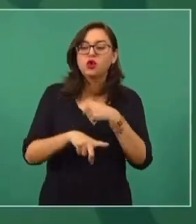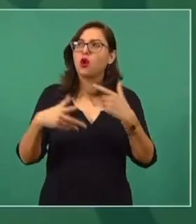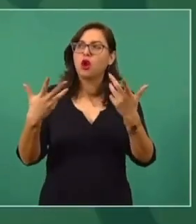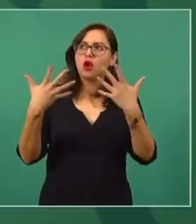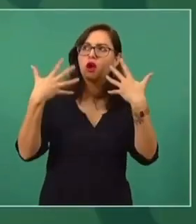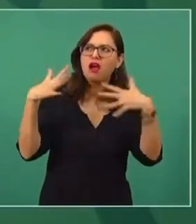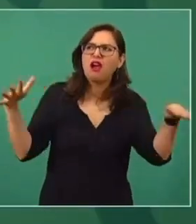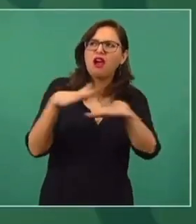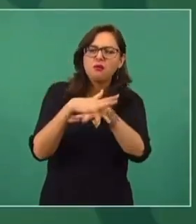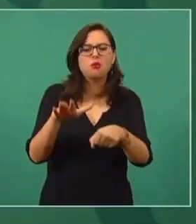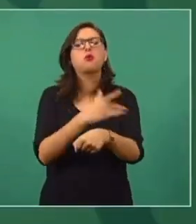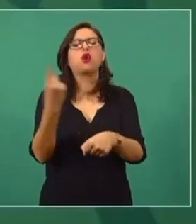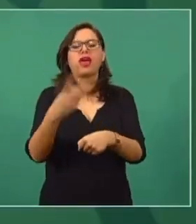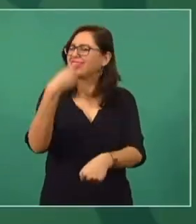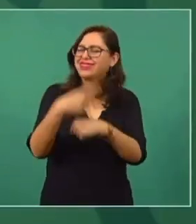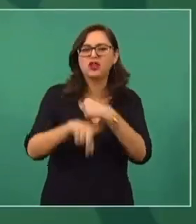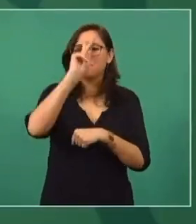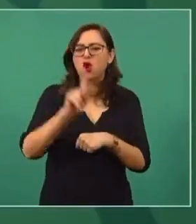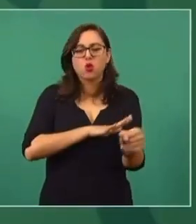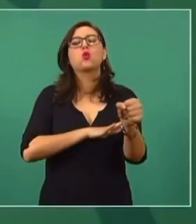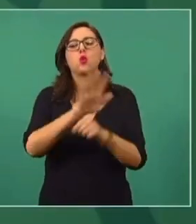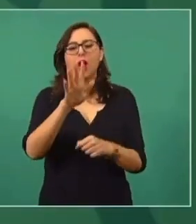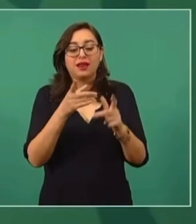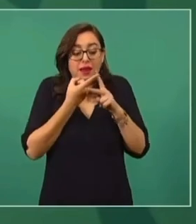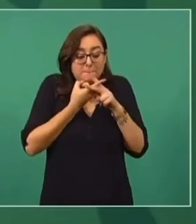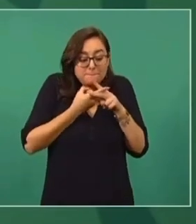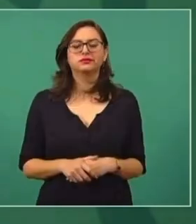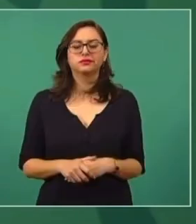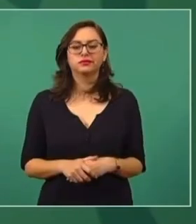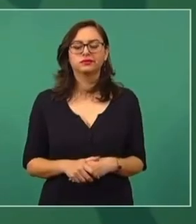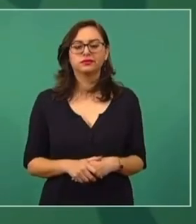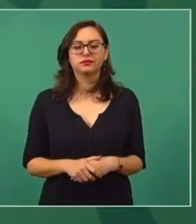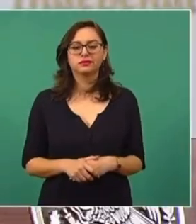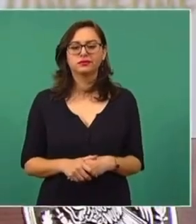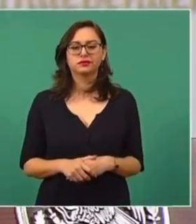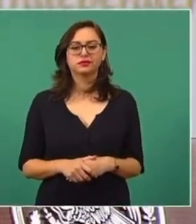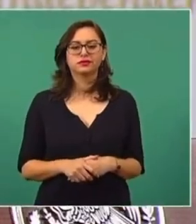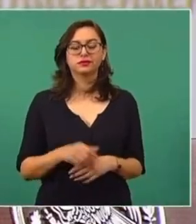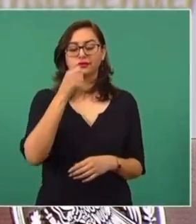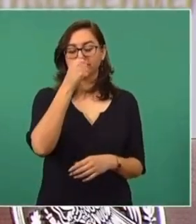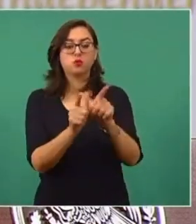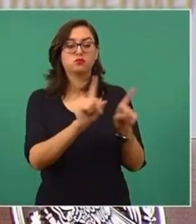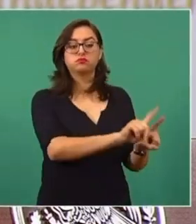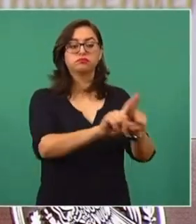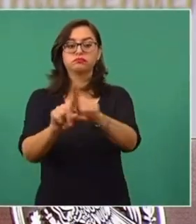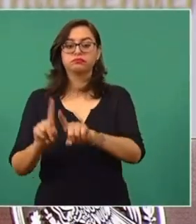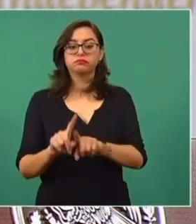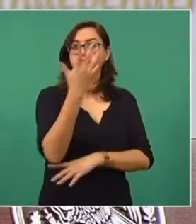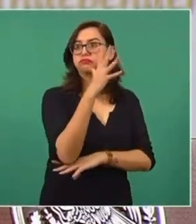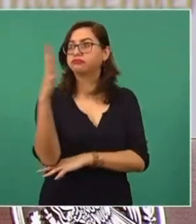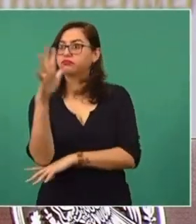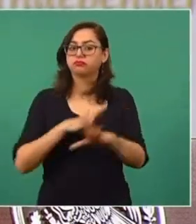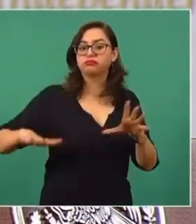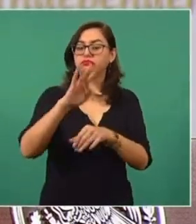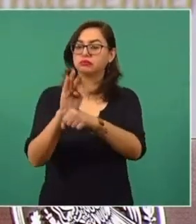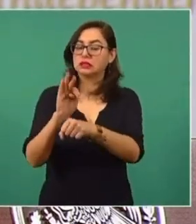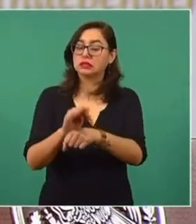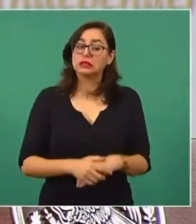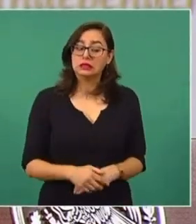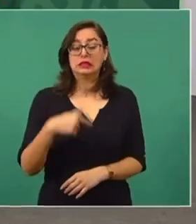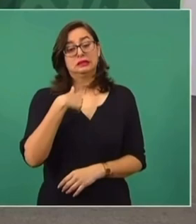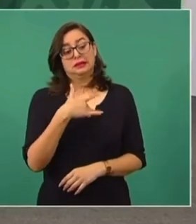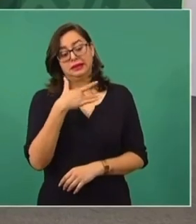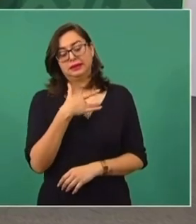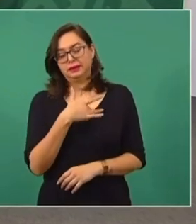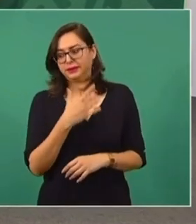y produce el cambio climático? Pues la pobreza. Los ambientalistas, siendo bondadosos con ellos,